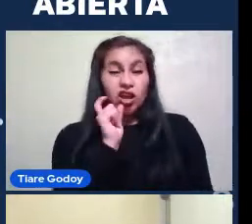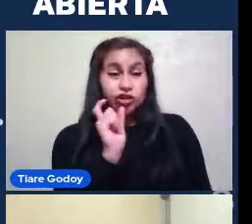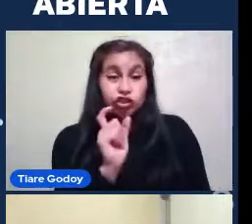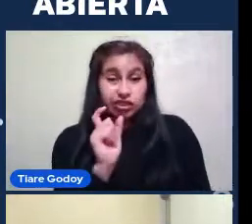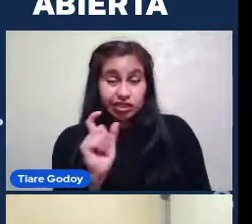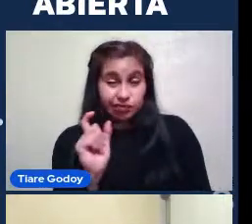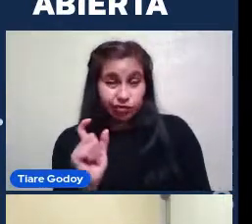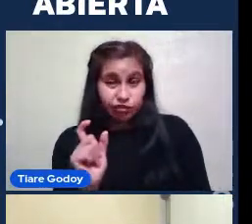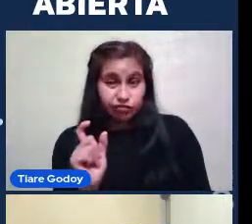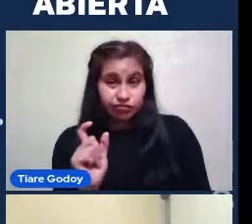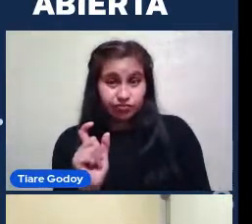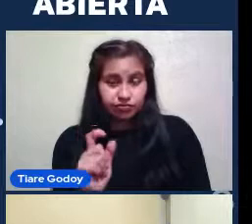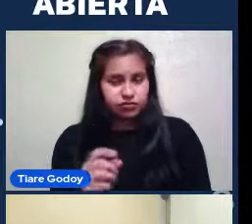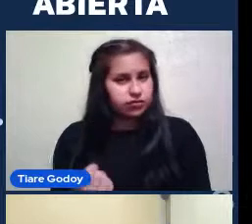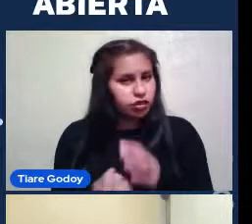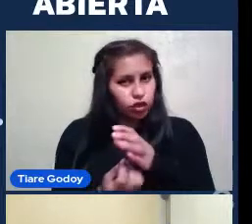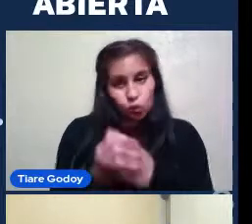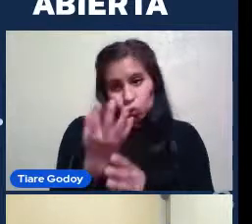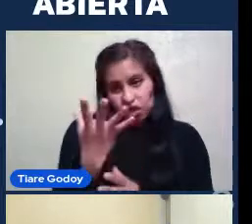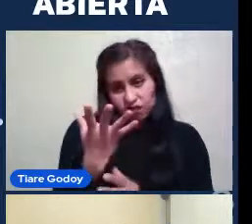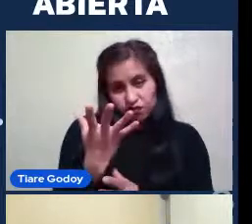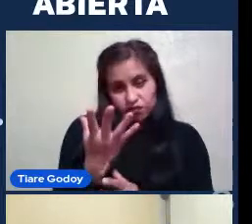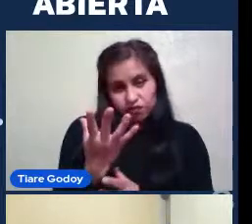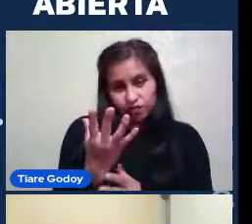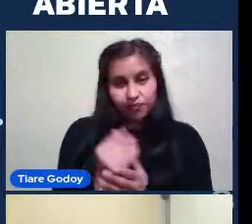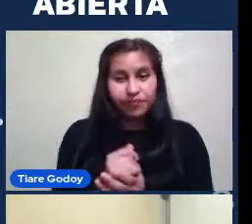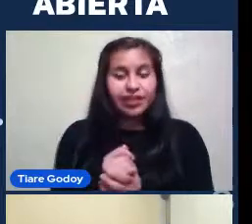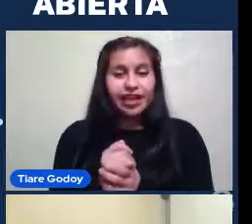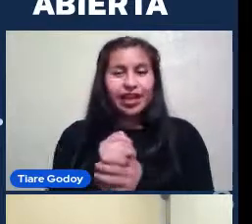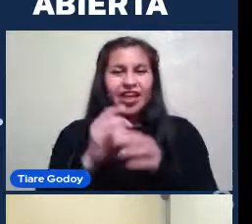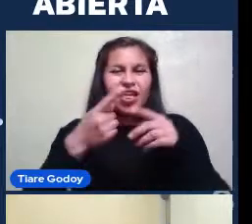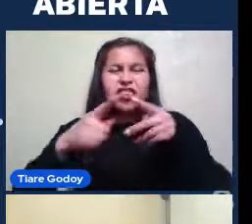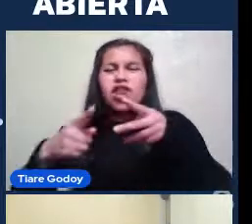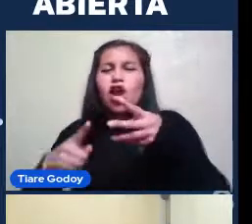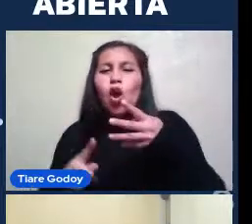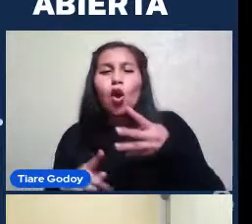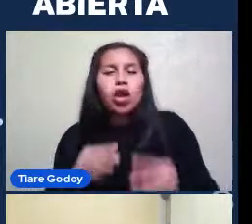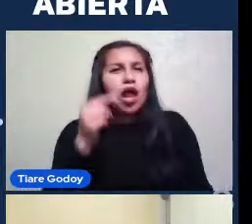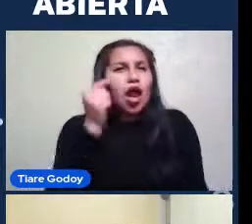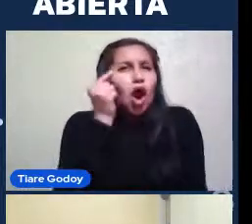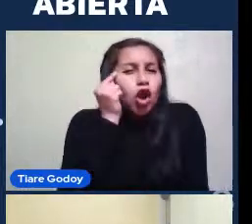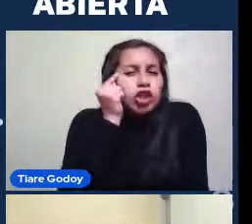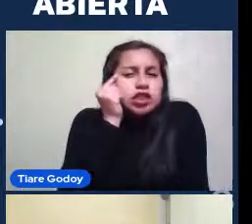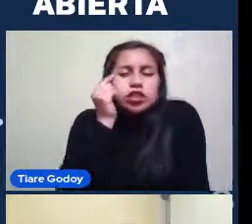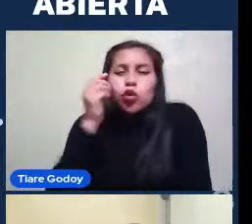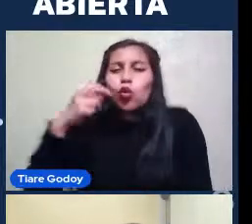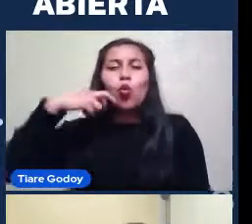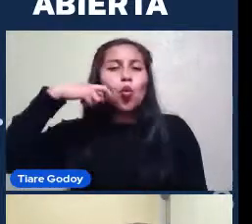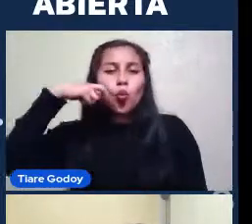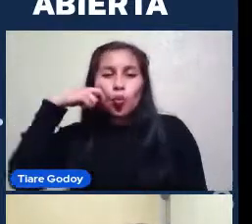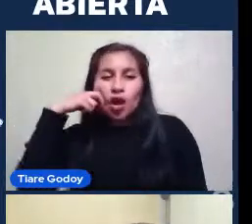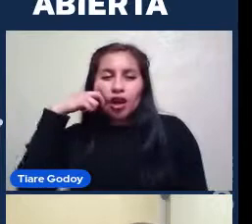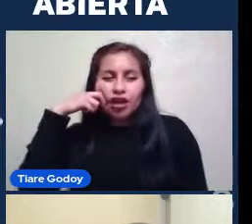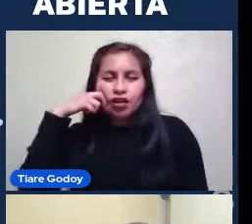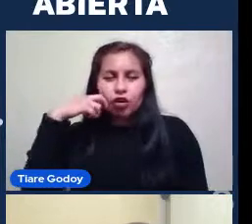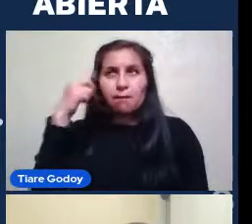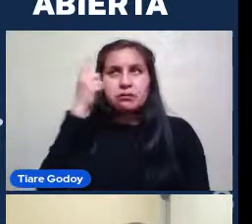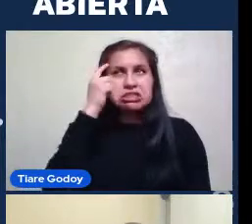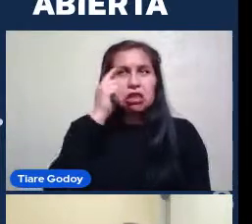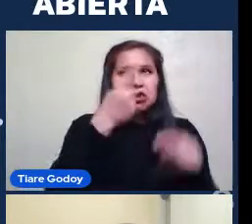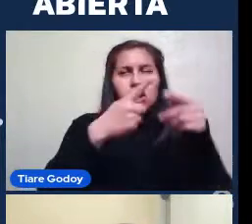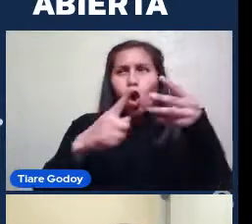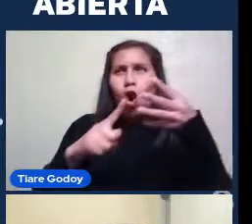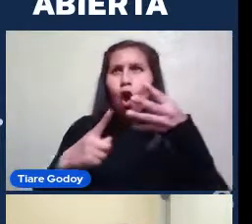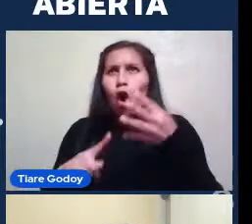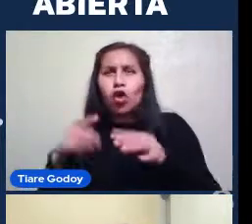nuevo entre los conceptos del conocimiento humano en comparación con otros que ya existían hace tiempo